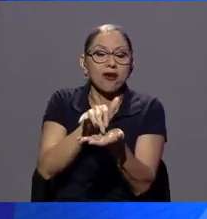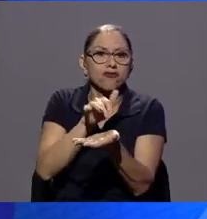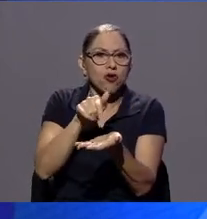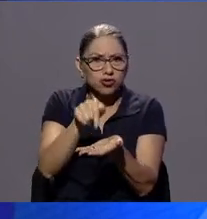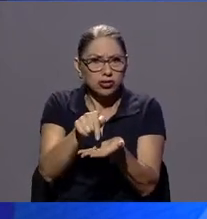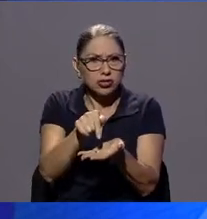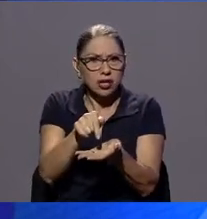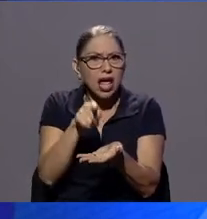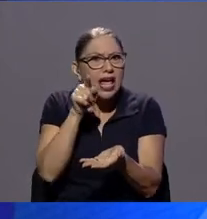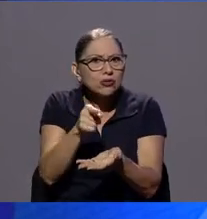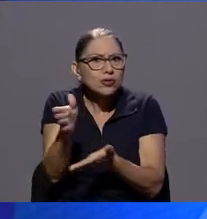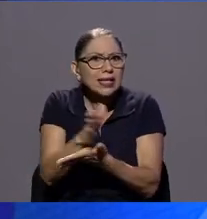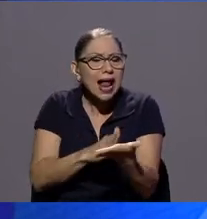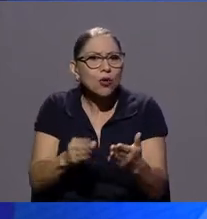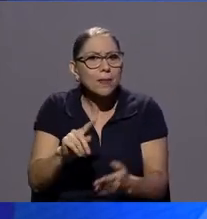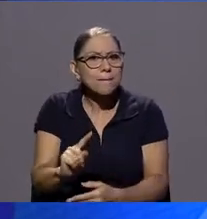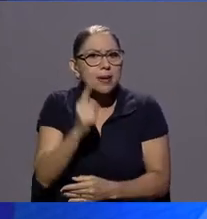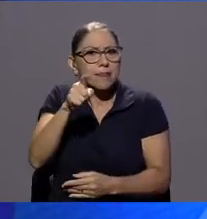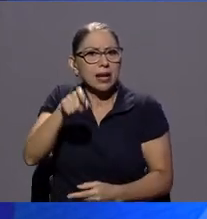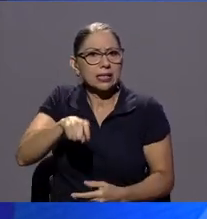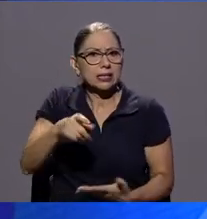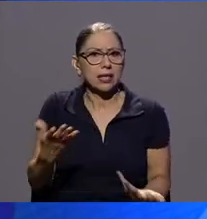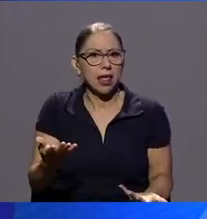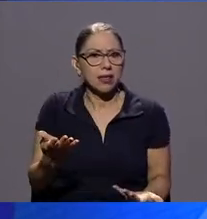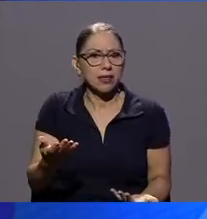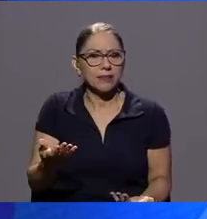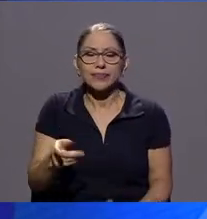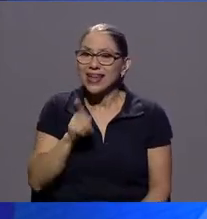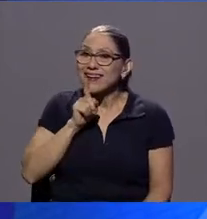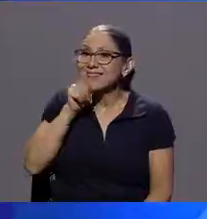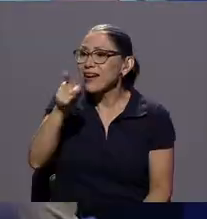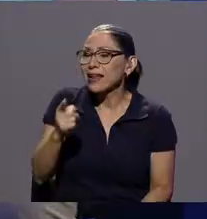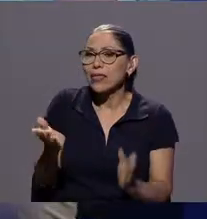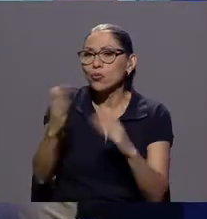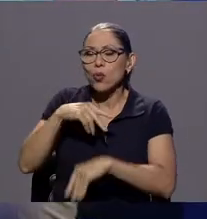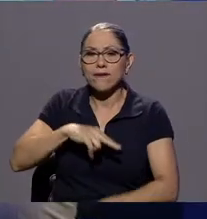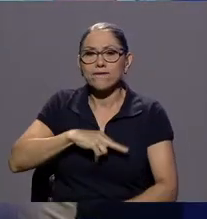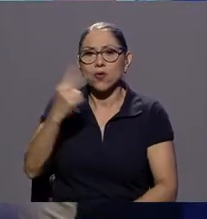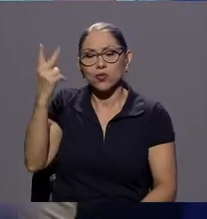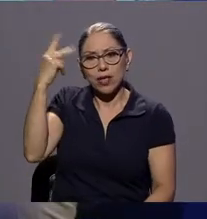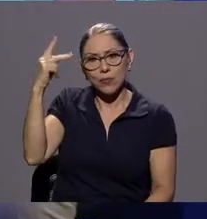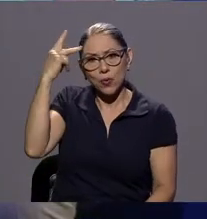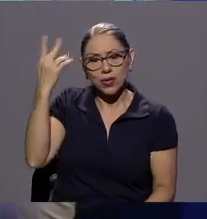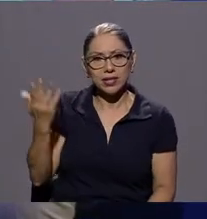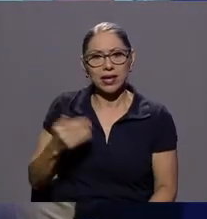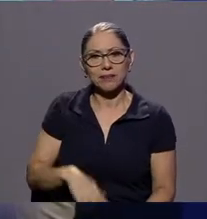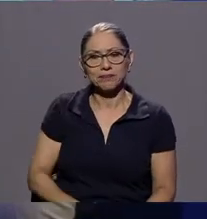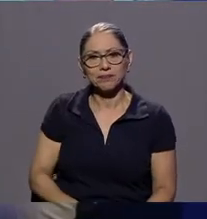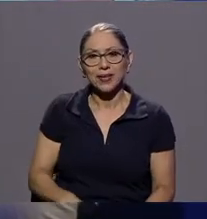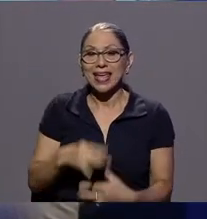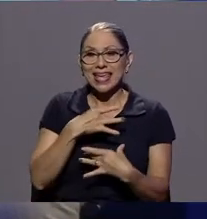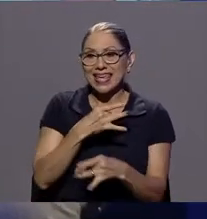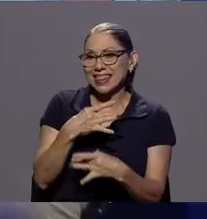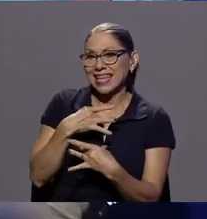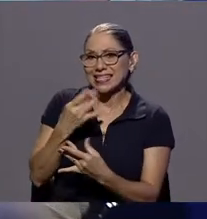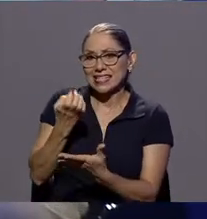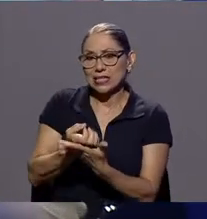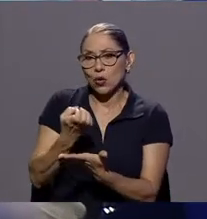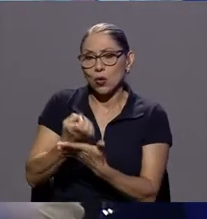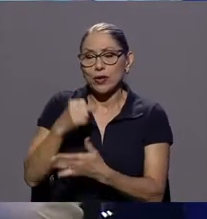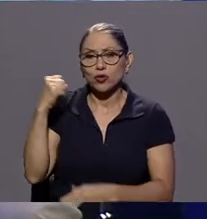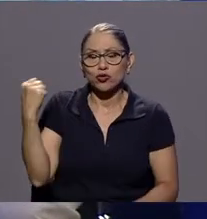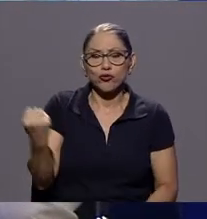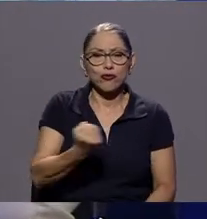de un artículo de primera necesidad Sí, miren, en realidad porque no ha habido voluntad política y los intereses económicos